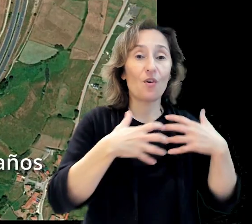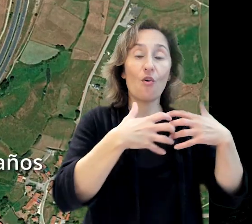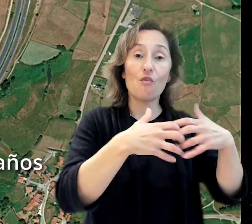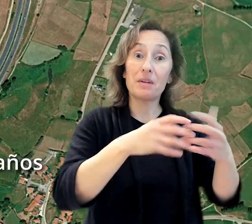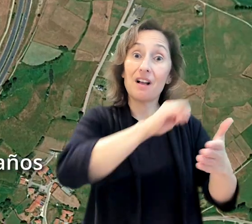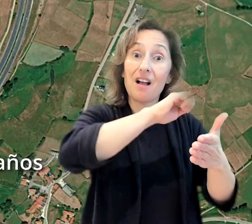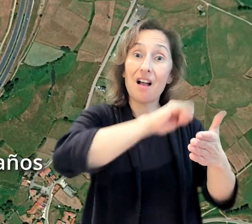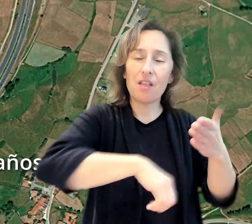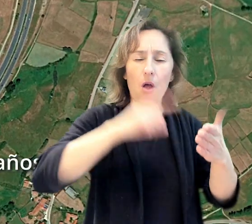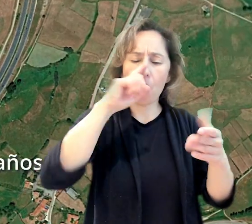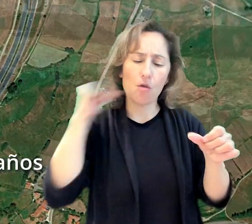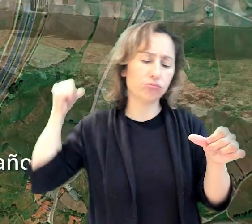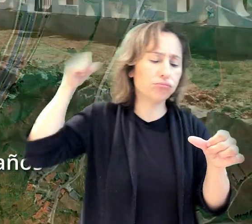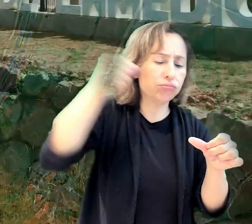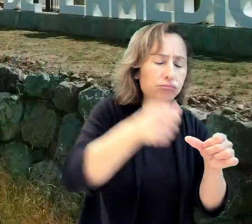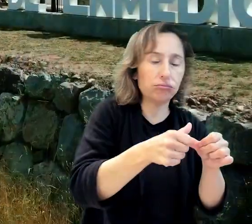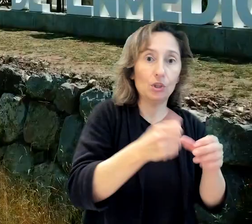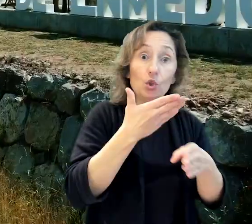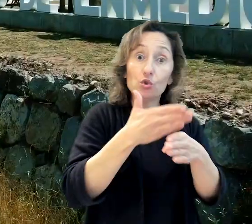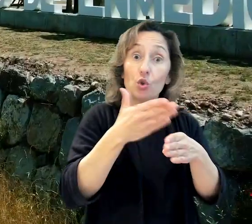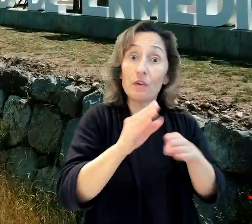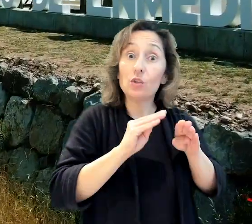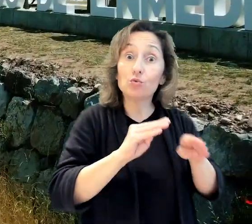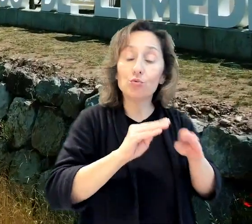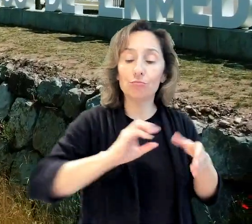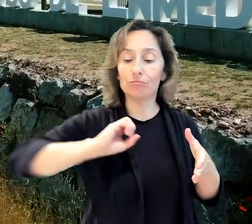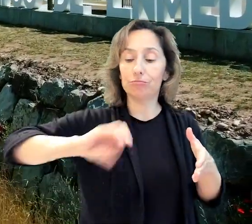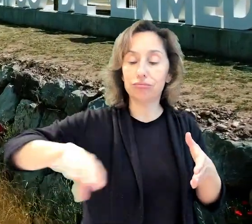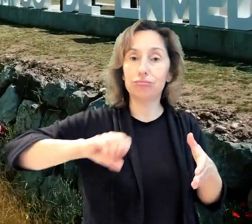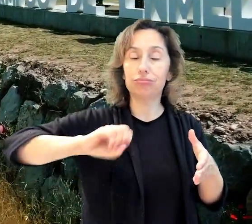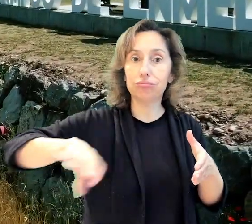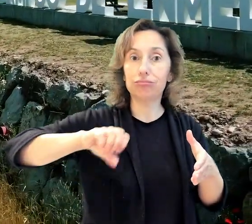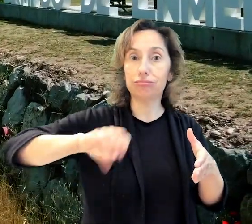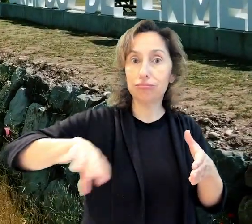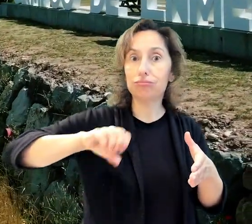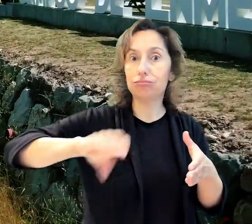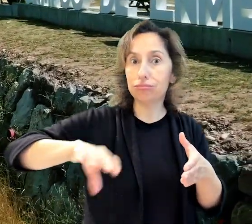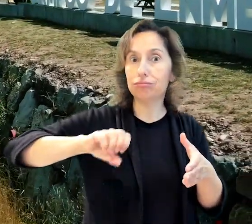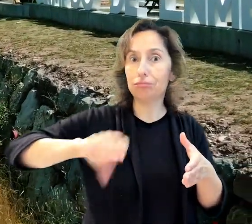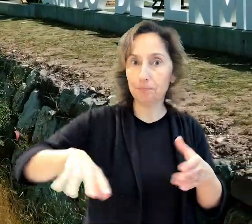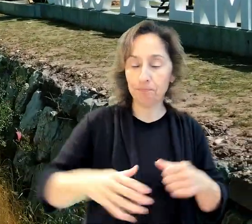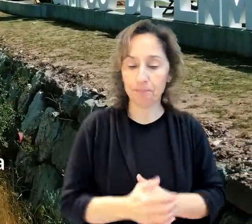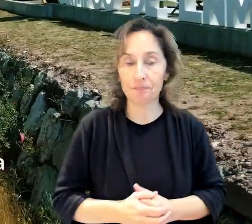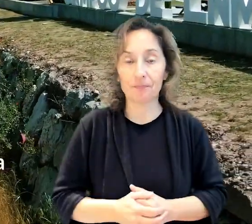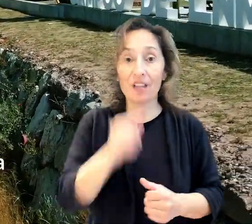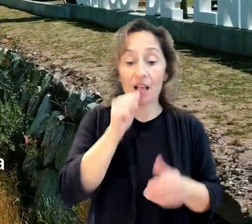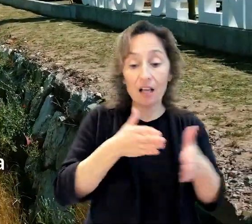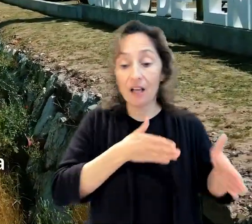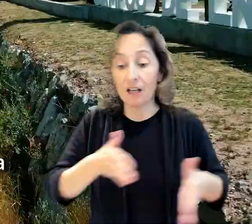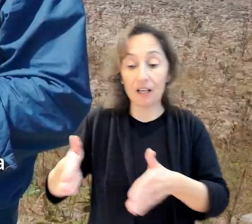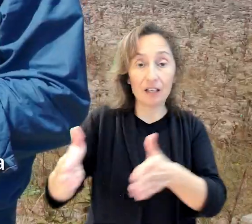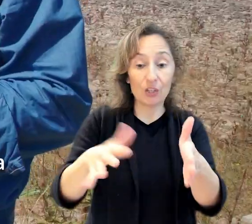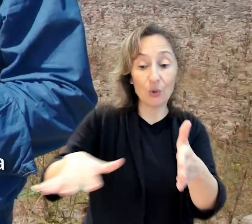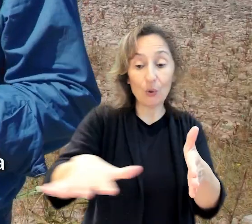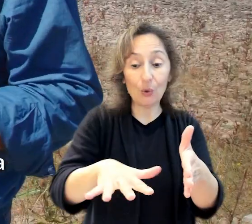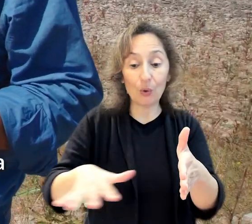la factoría durante muchos años iba depositando los restos que tenía de fabricación de acero, de tal manera